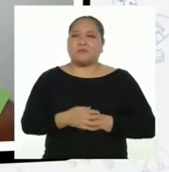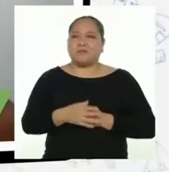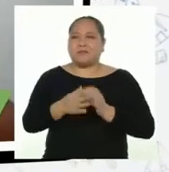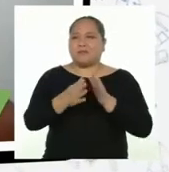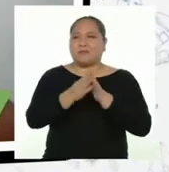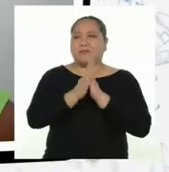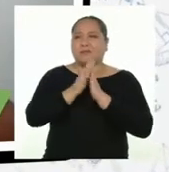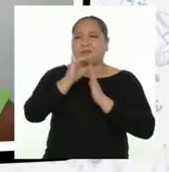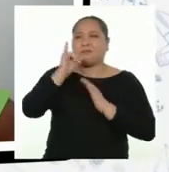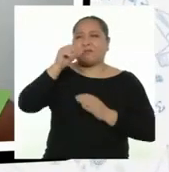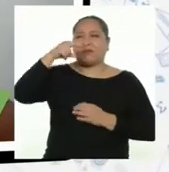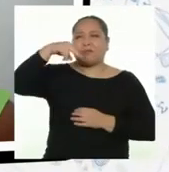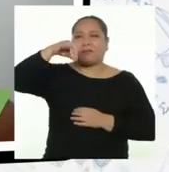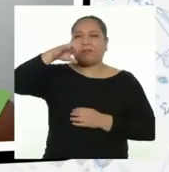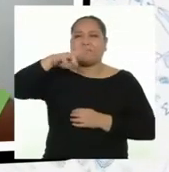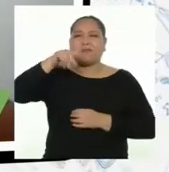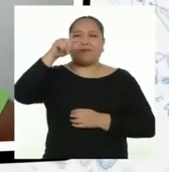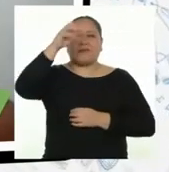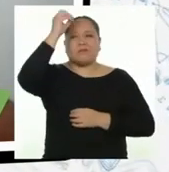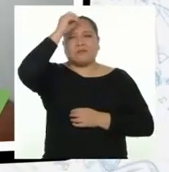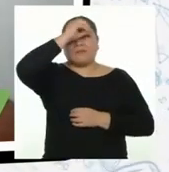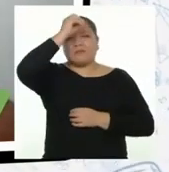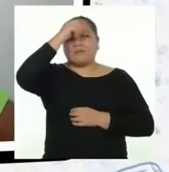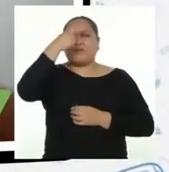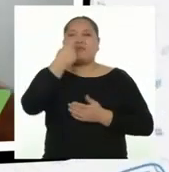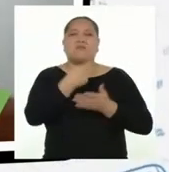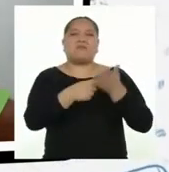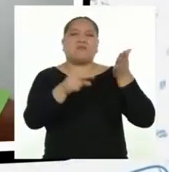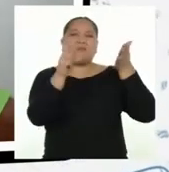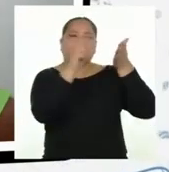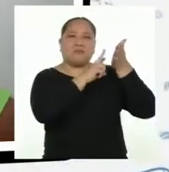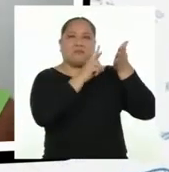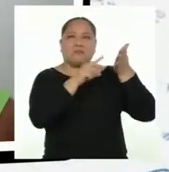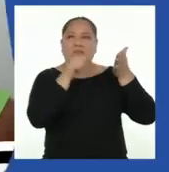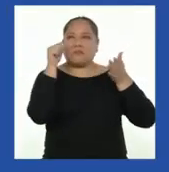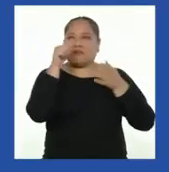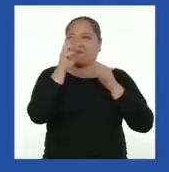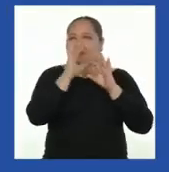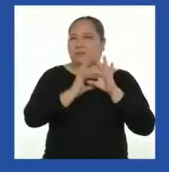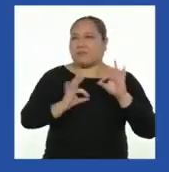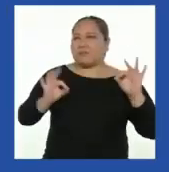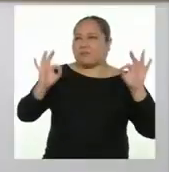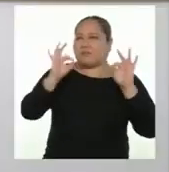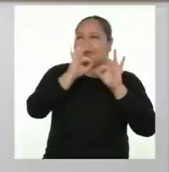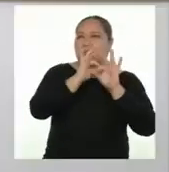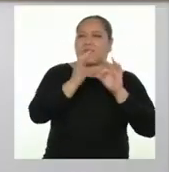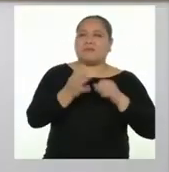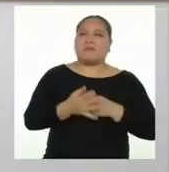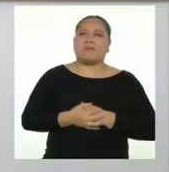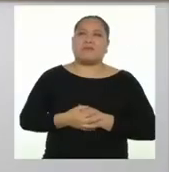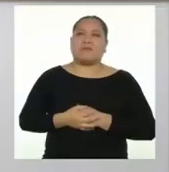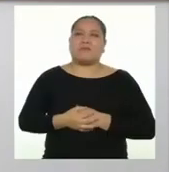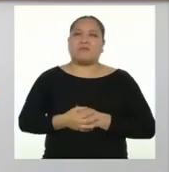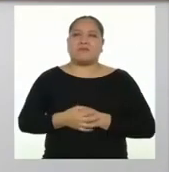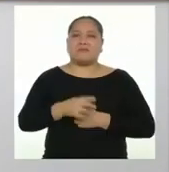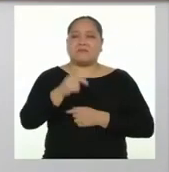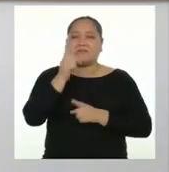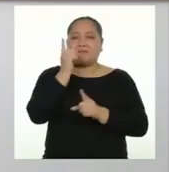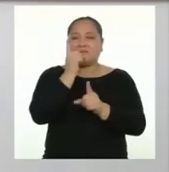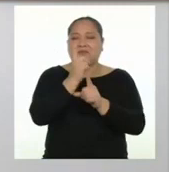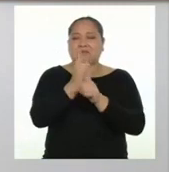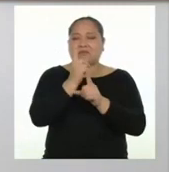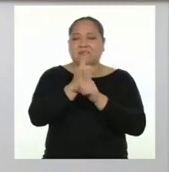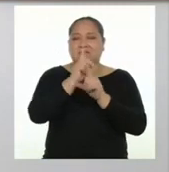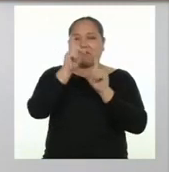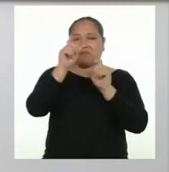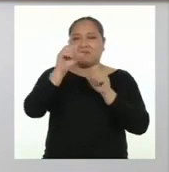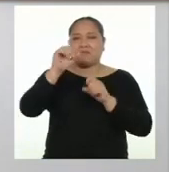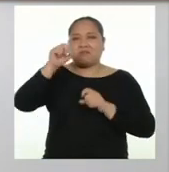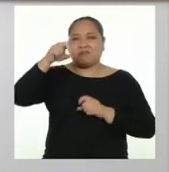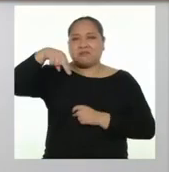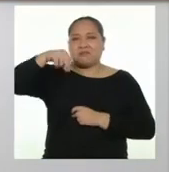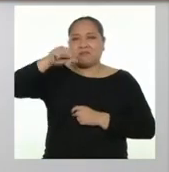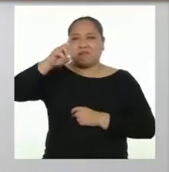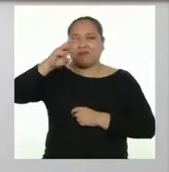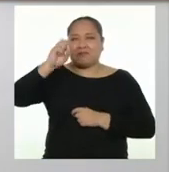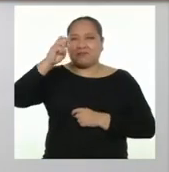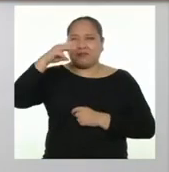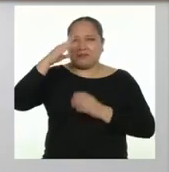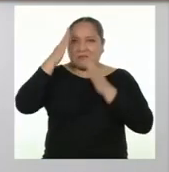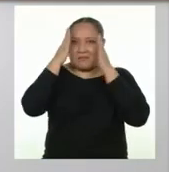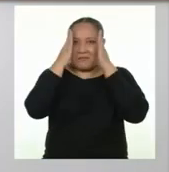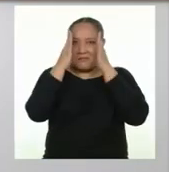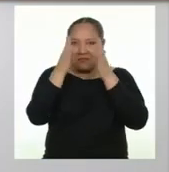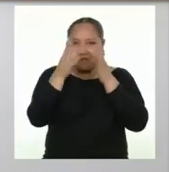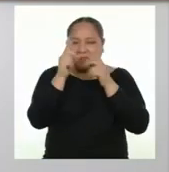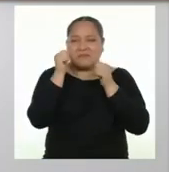pide a Yanira todo el tiempo que opine sobre lo que está leyendo? ¿Es importante? Excelente pregunta, Naomi. Eres